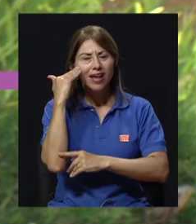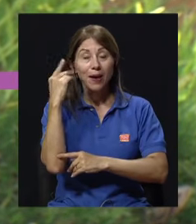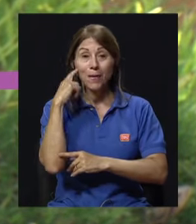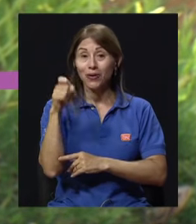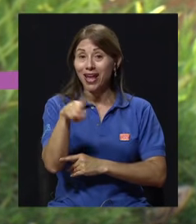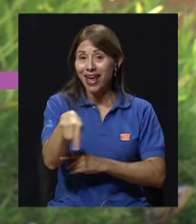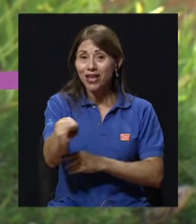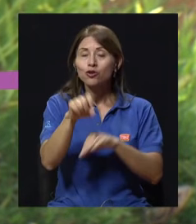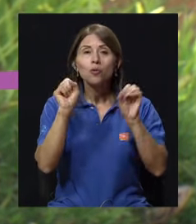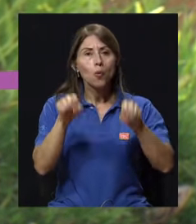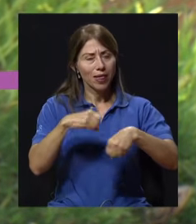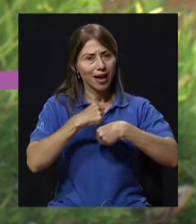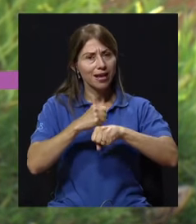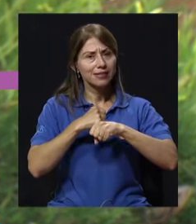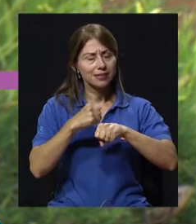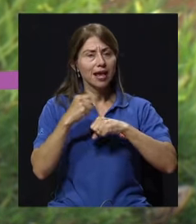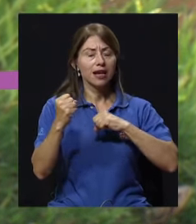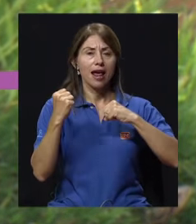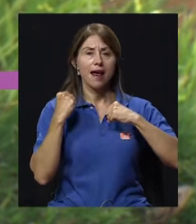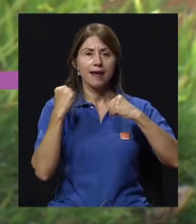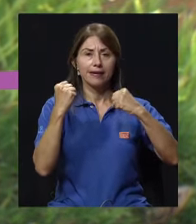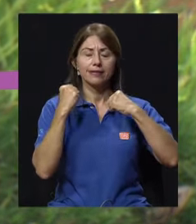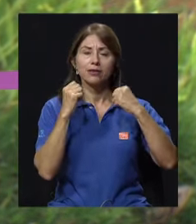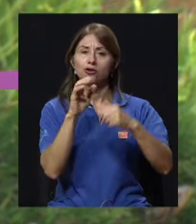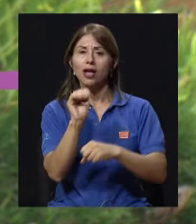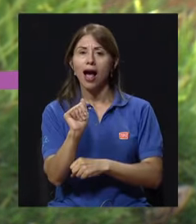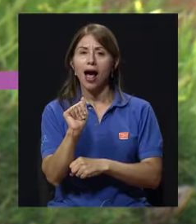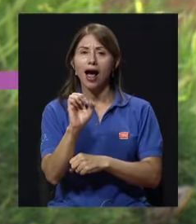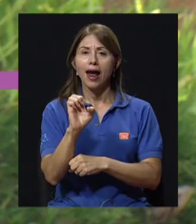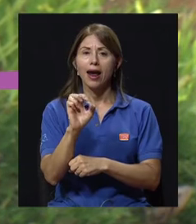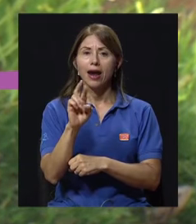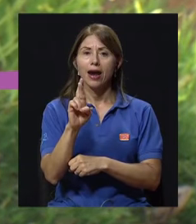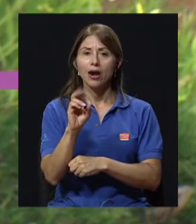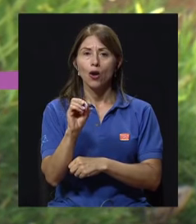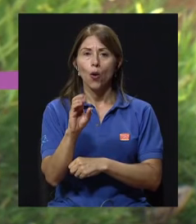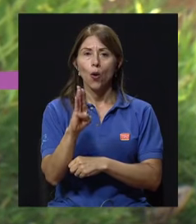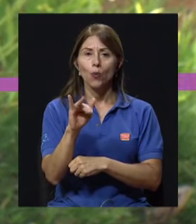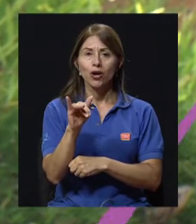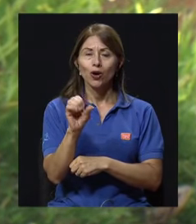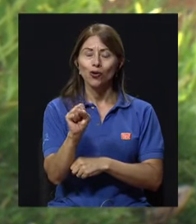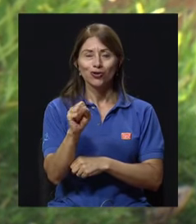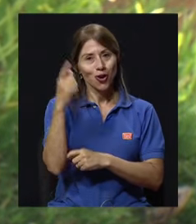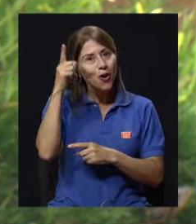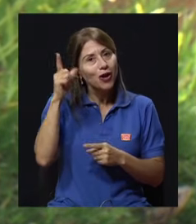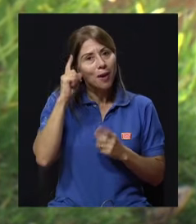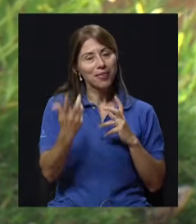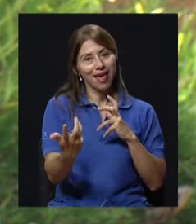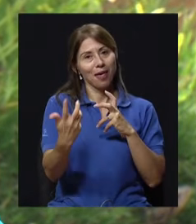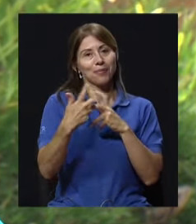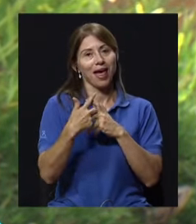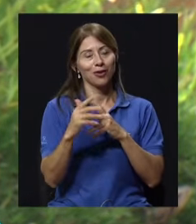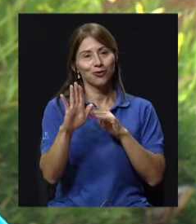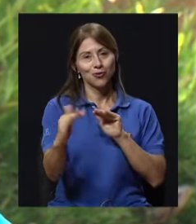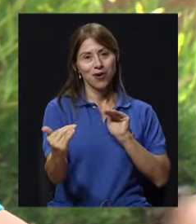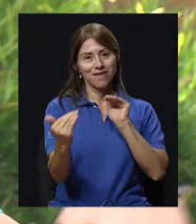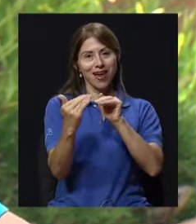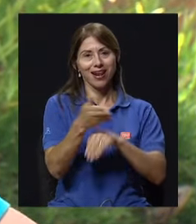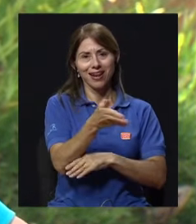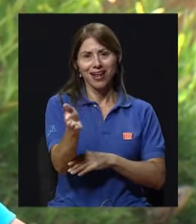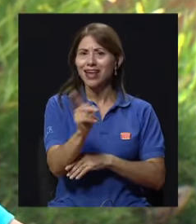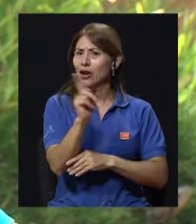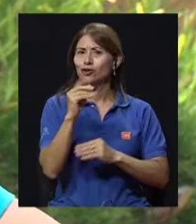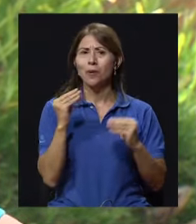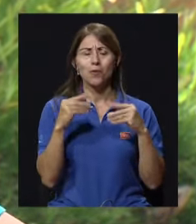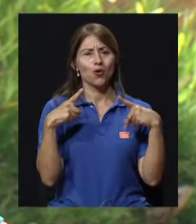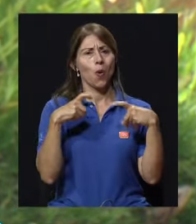pueden hacer actividades, pueden hacer aeróbicos adaptados, lógicamente a su nivel, ¿verdad? Que no sean muy complejos y